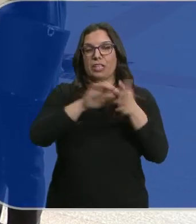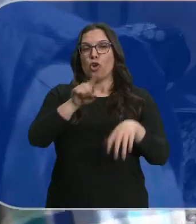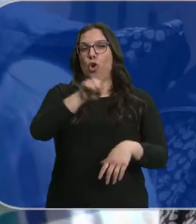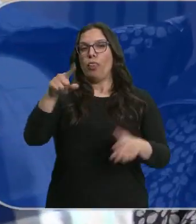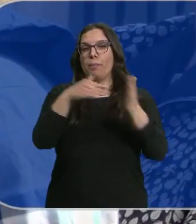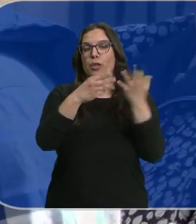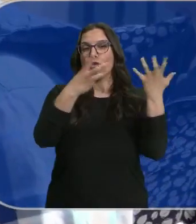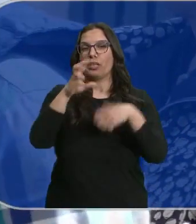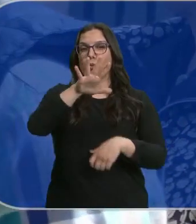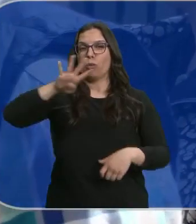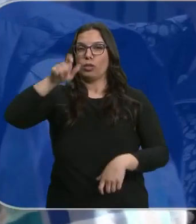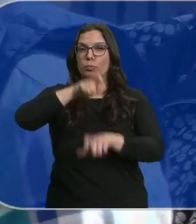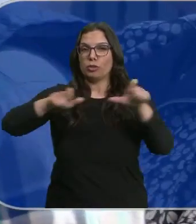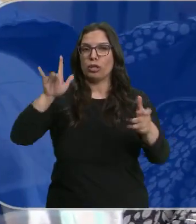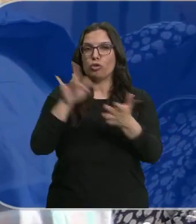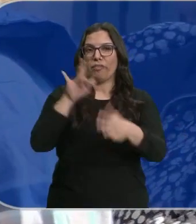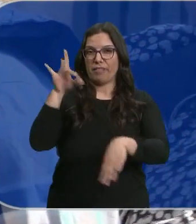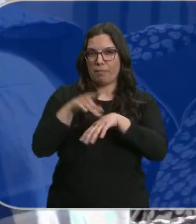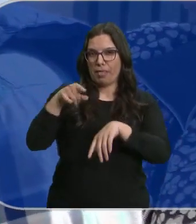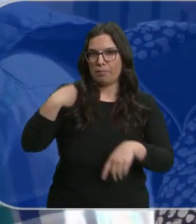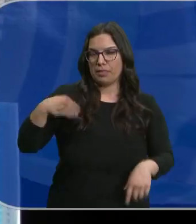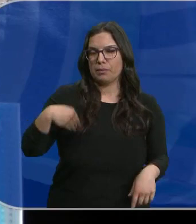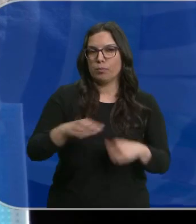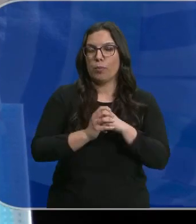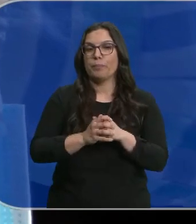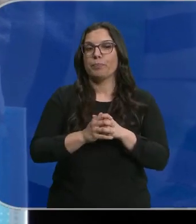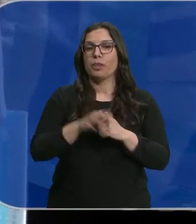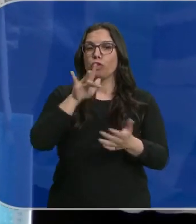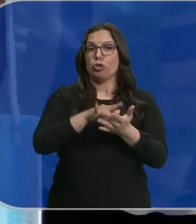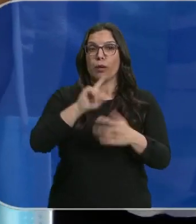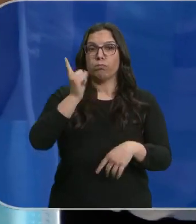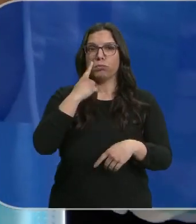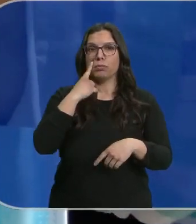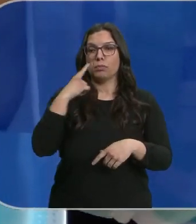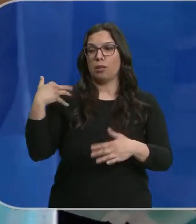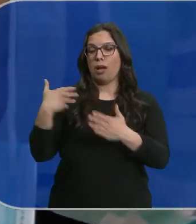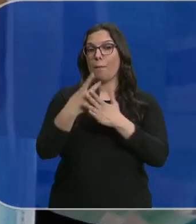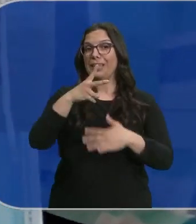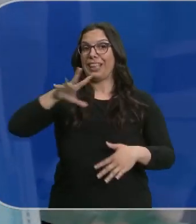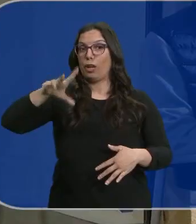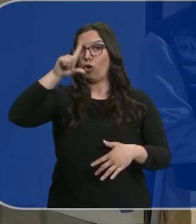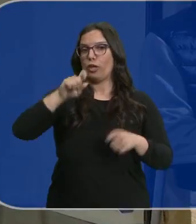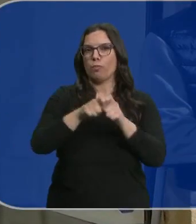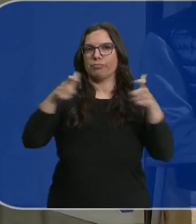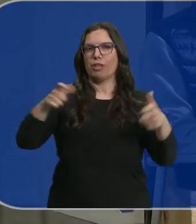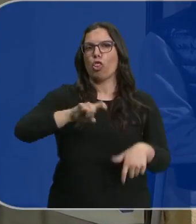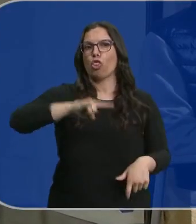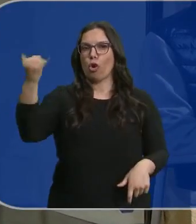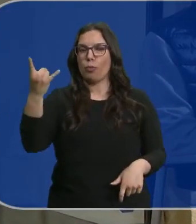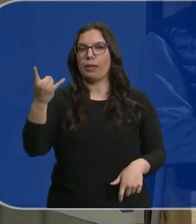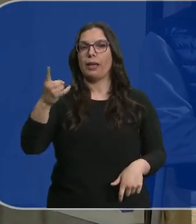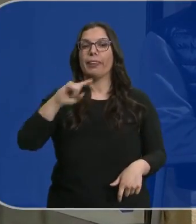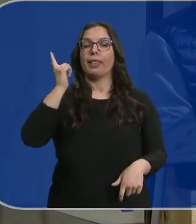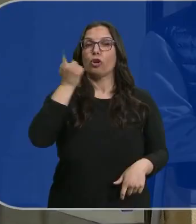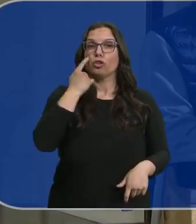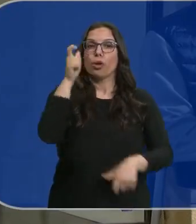.854 personas padecen esta enfermedad. El número de casos se ha duplicado en los últimos 25 años y cada vez es más común el